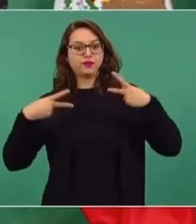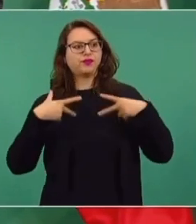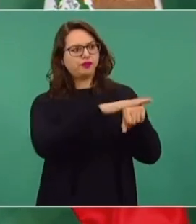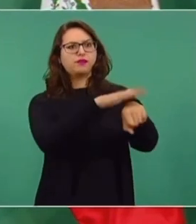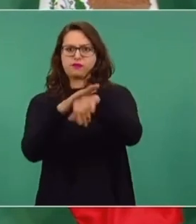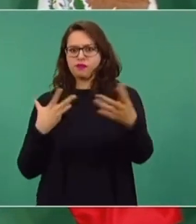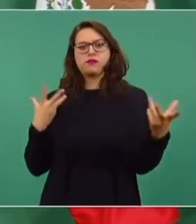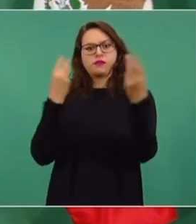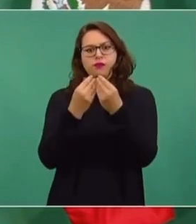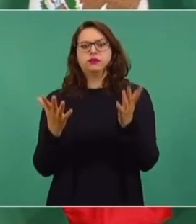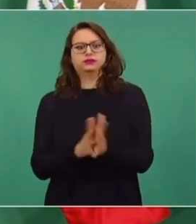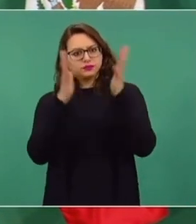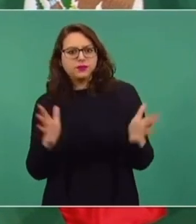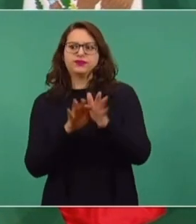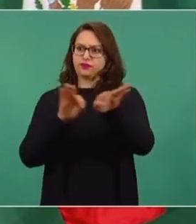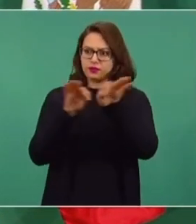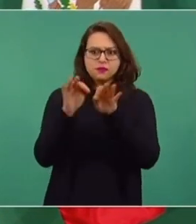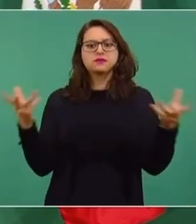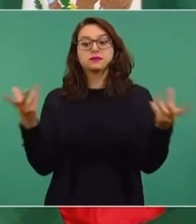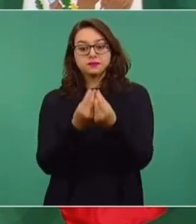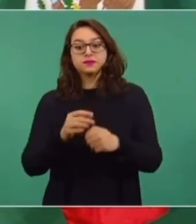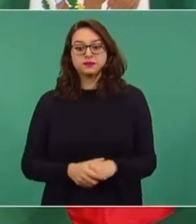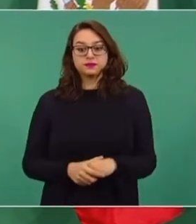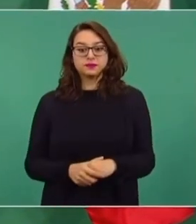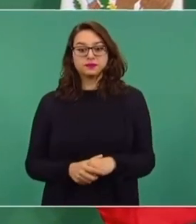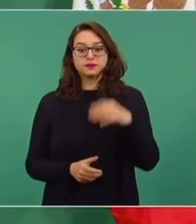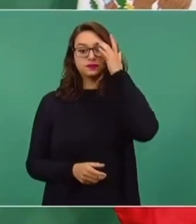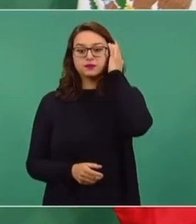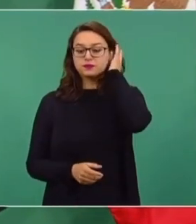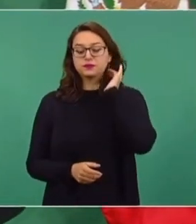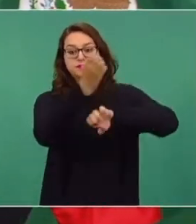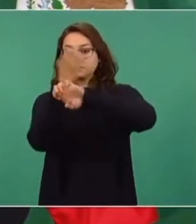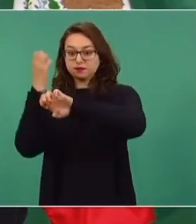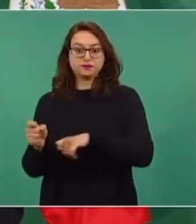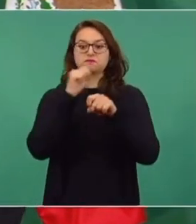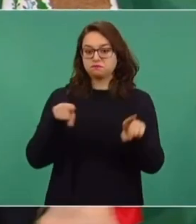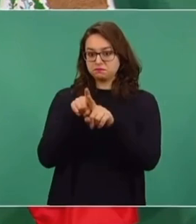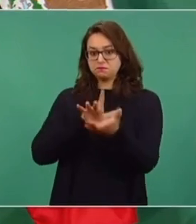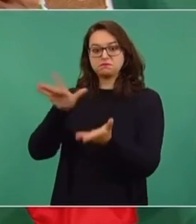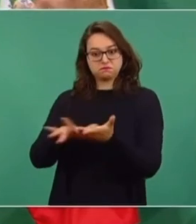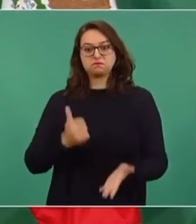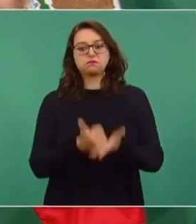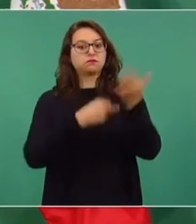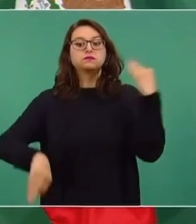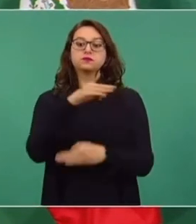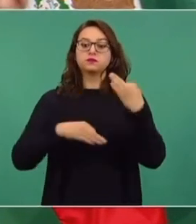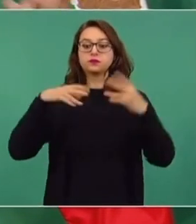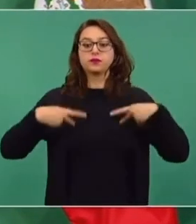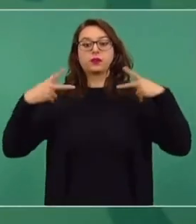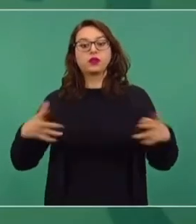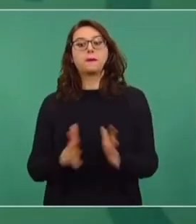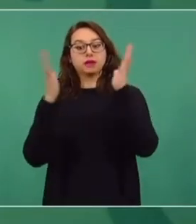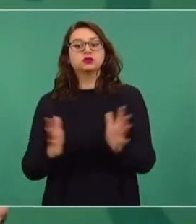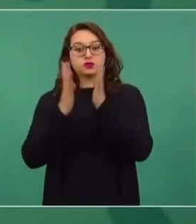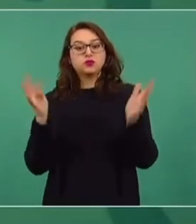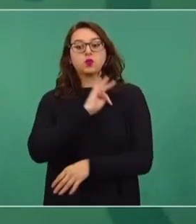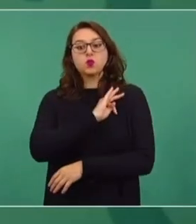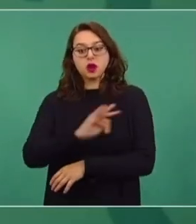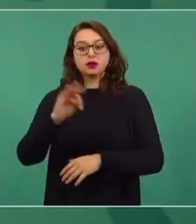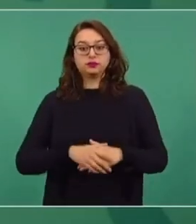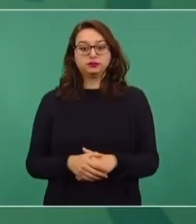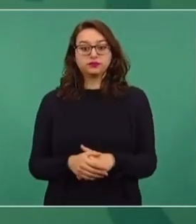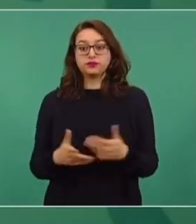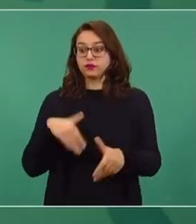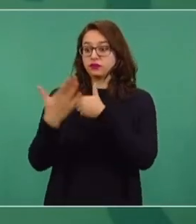ayude, que participe autoridades locales, convocar a todos los ciudadanos, porque es un